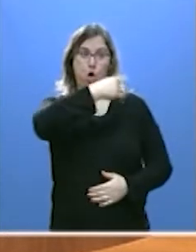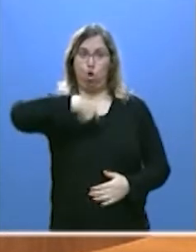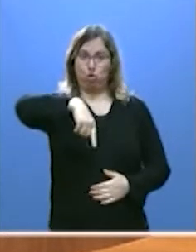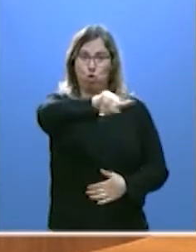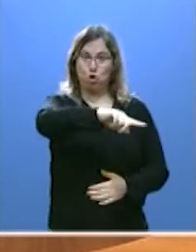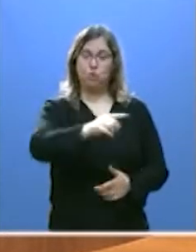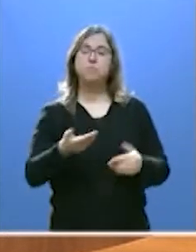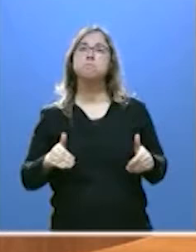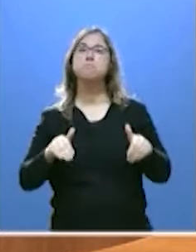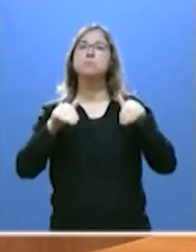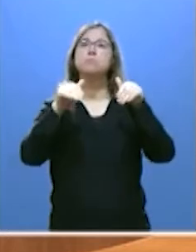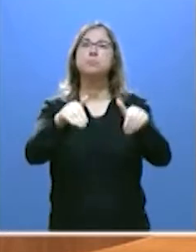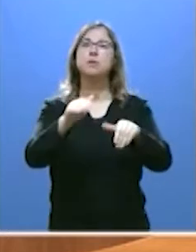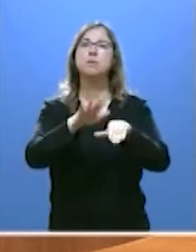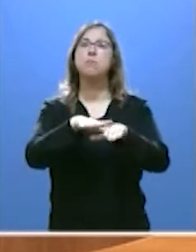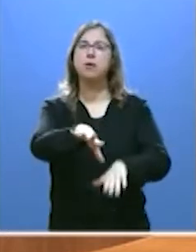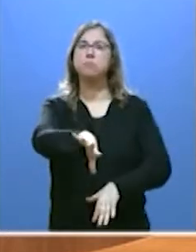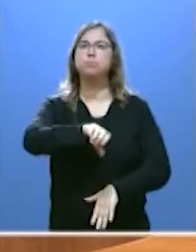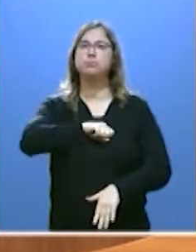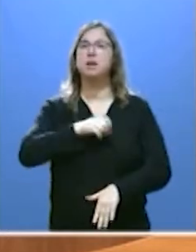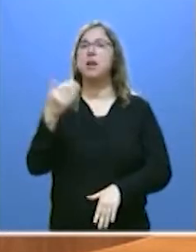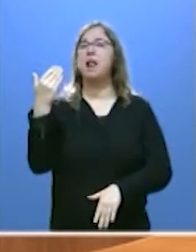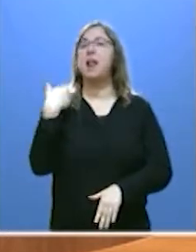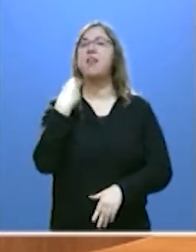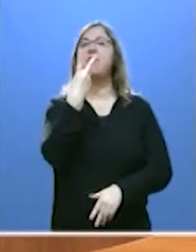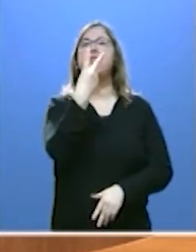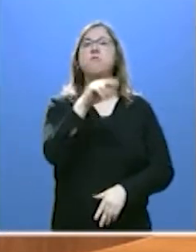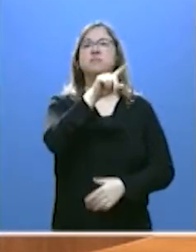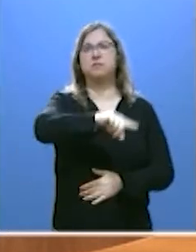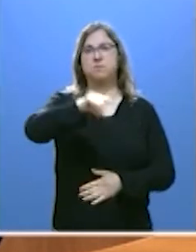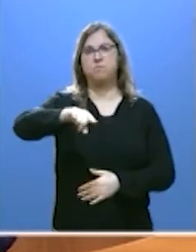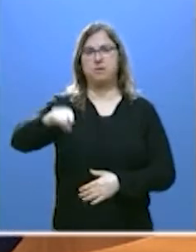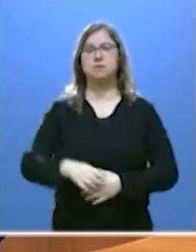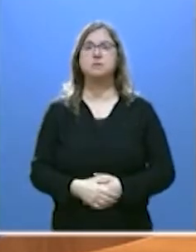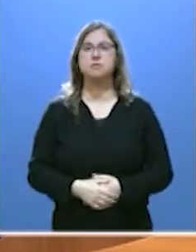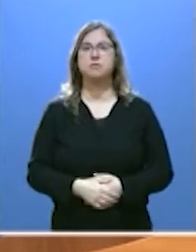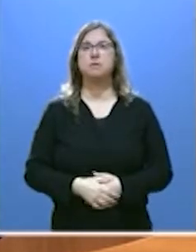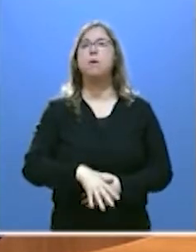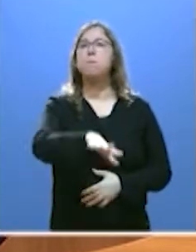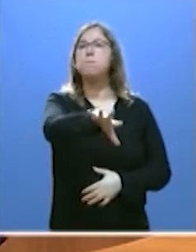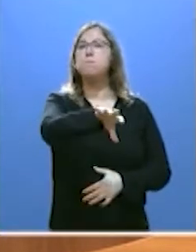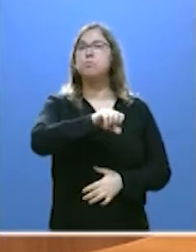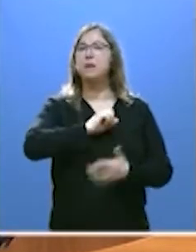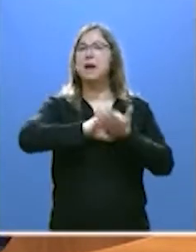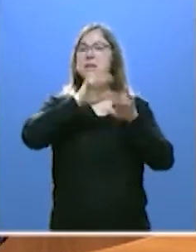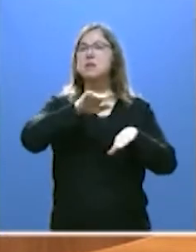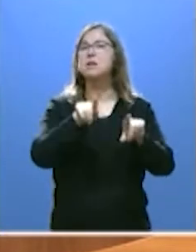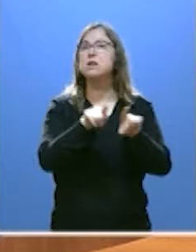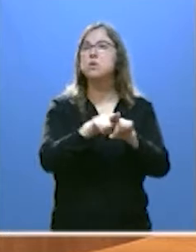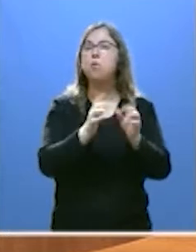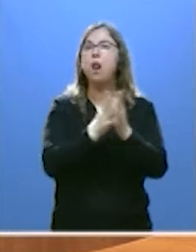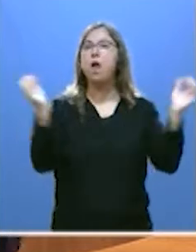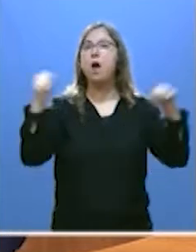presentamos a la investidura hace 20 meses. y nos presentamos en estas cortes con un acuerdo